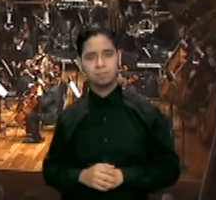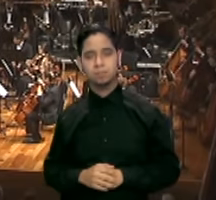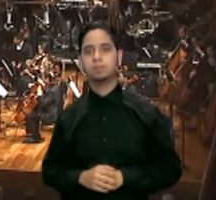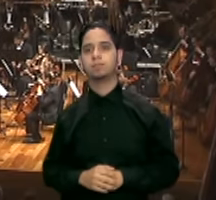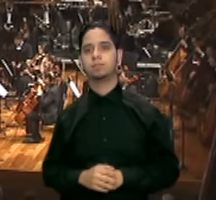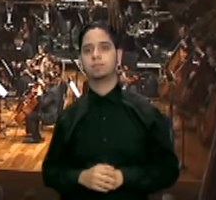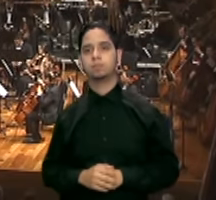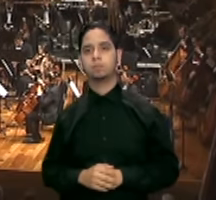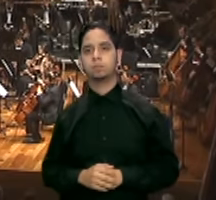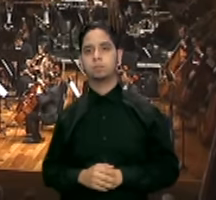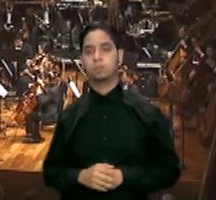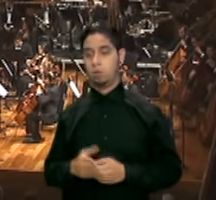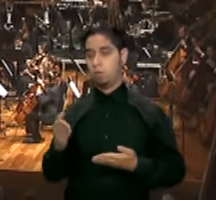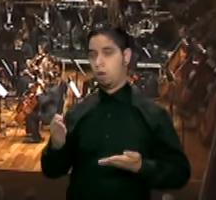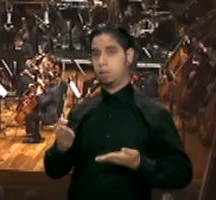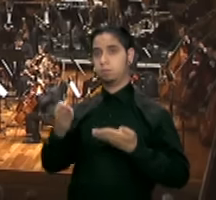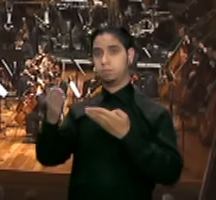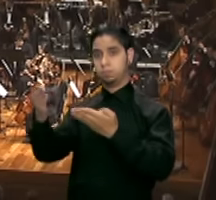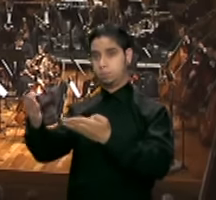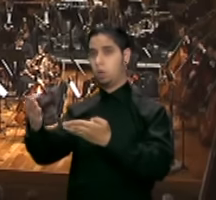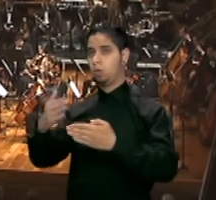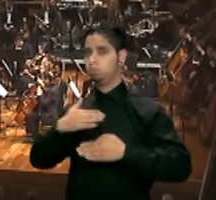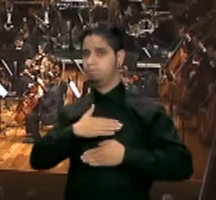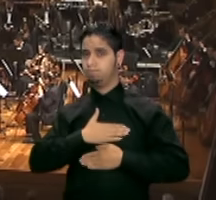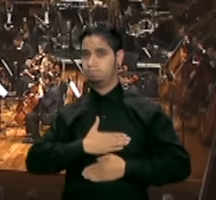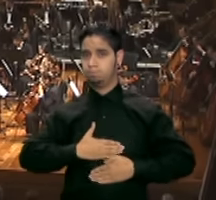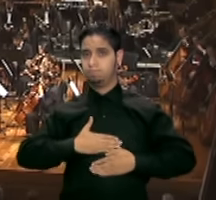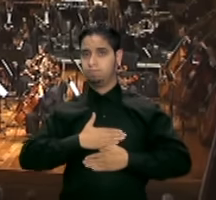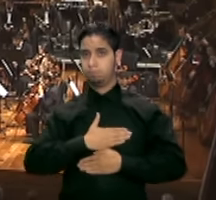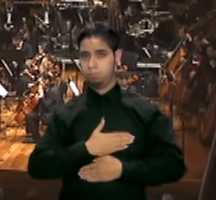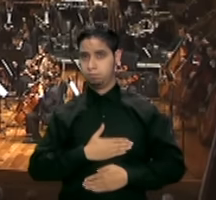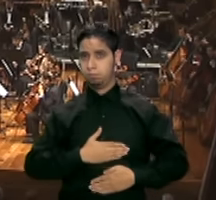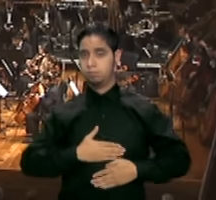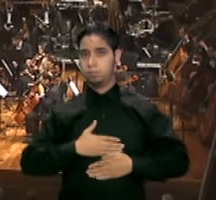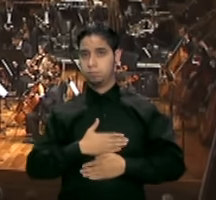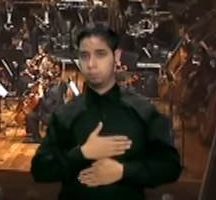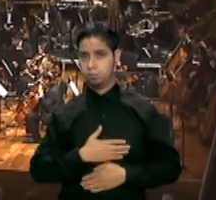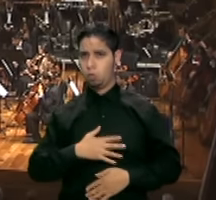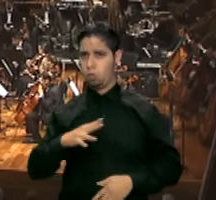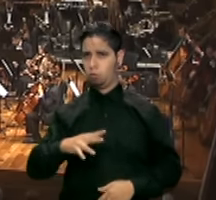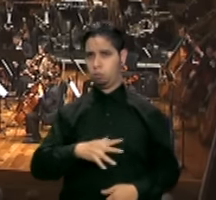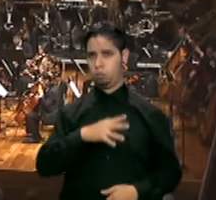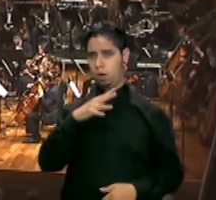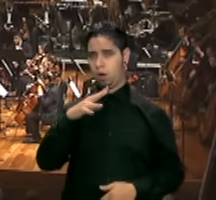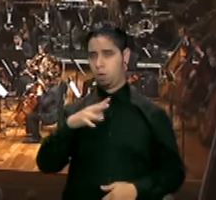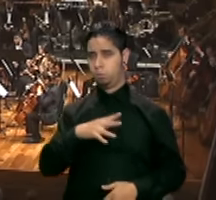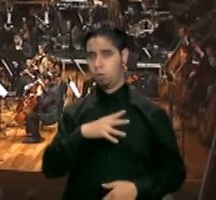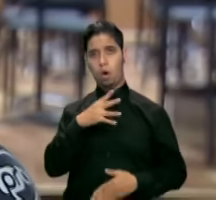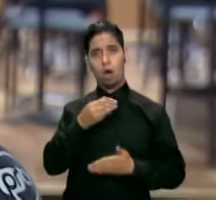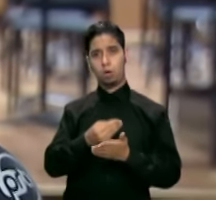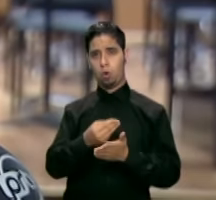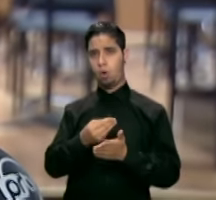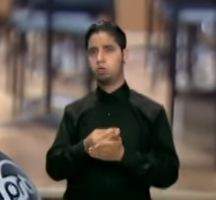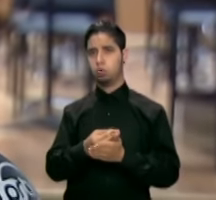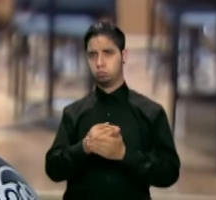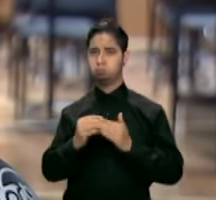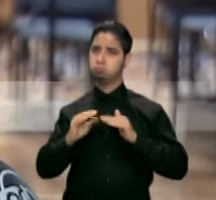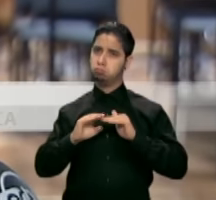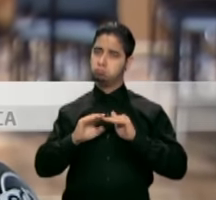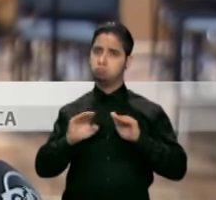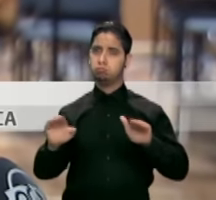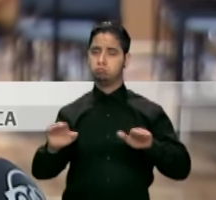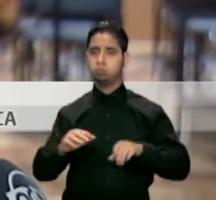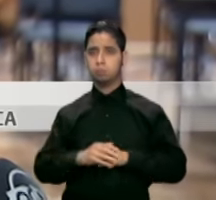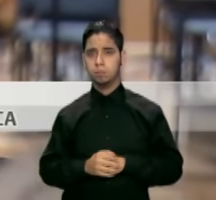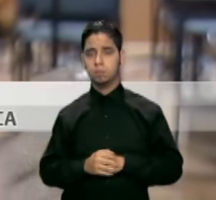ofrece al país es un entretenimiento sofisticado a un costo moderado, en una facilidad idónea para la